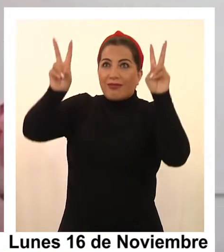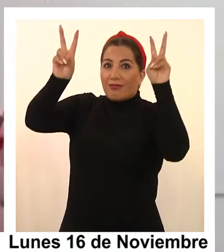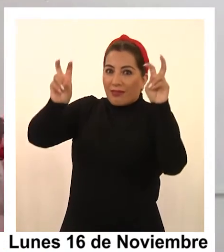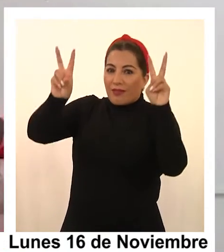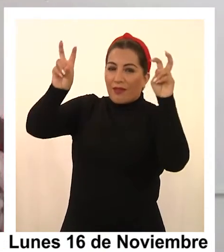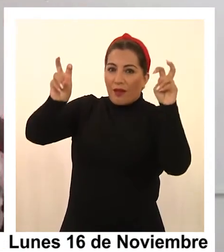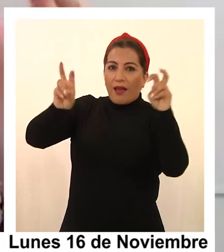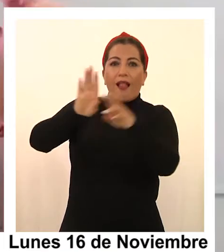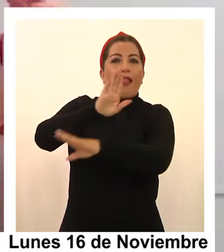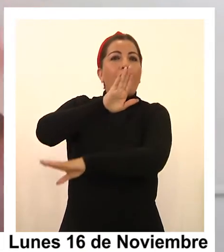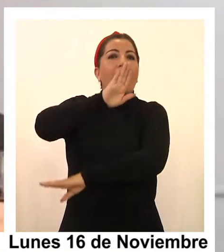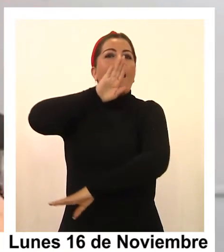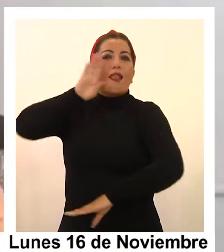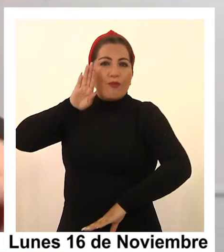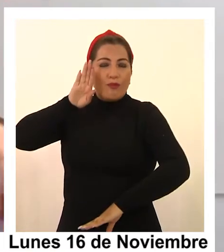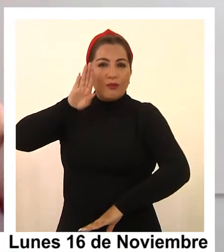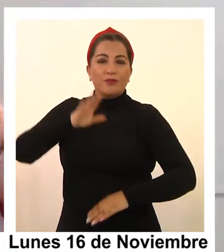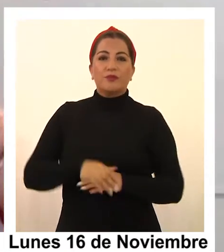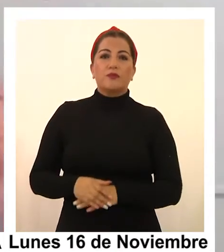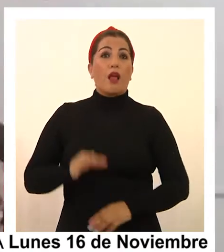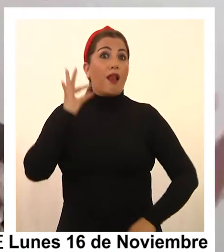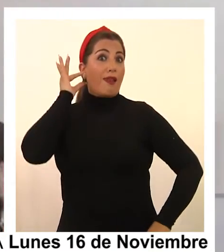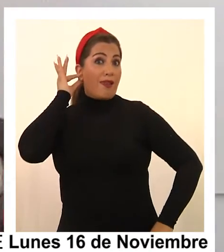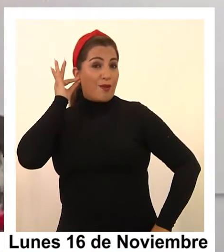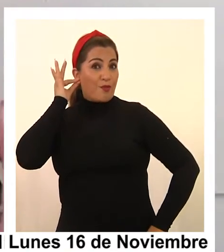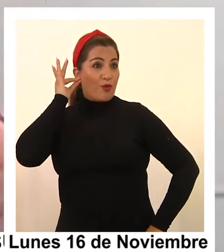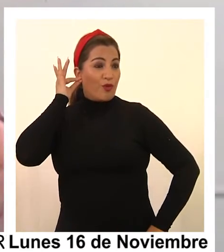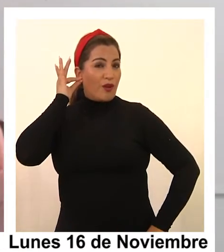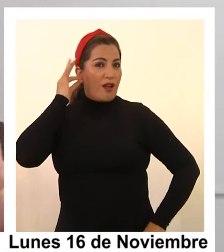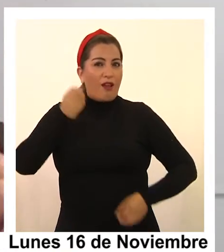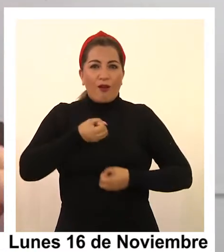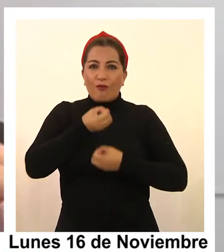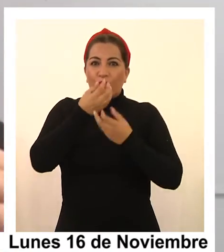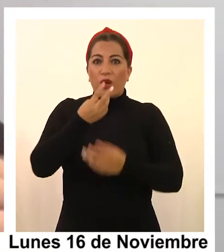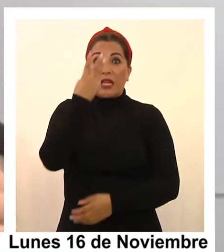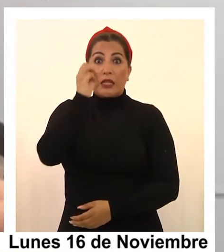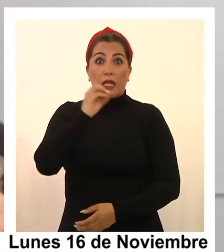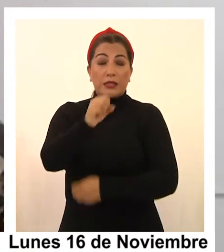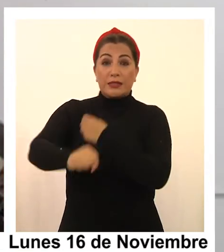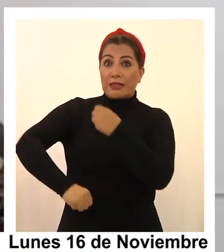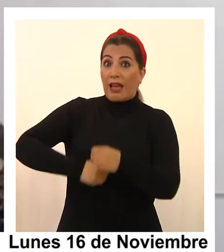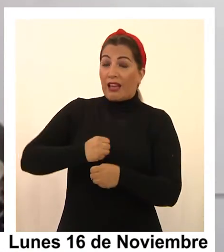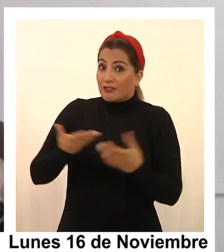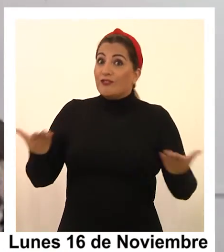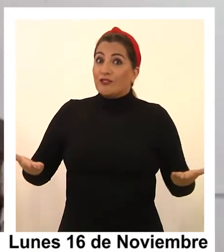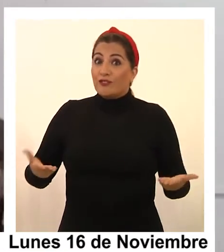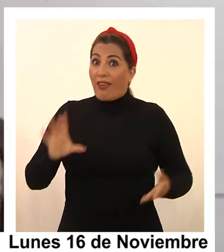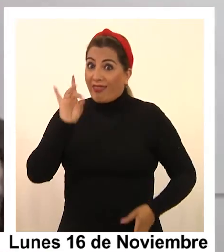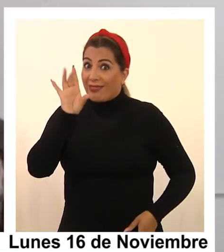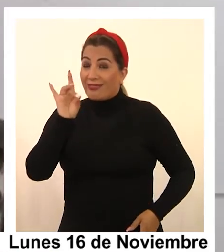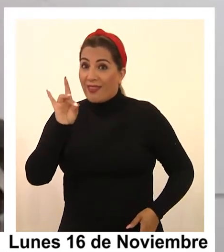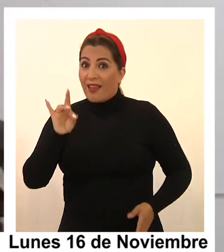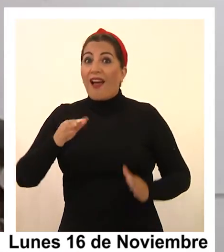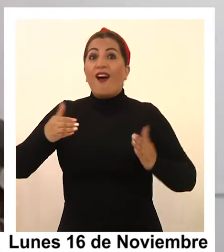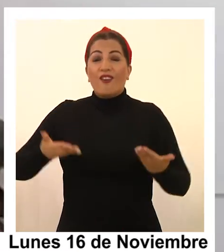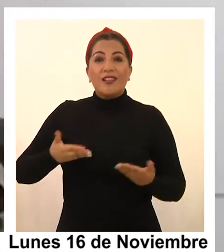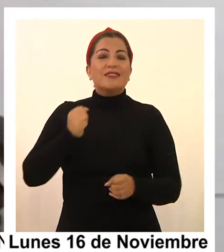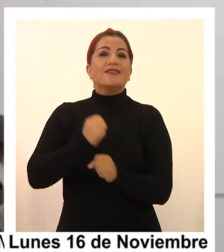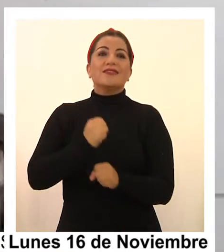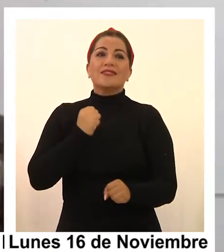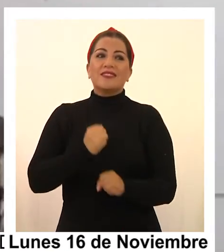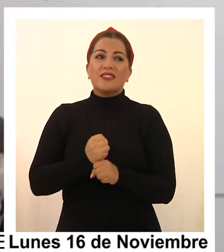partido, entre comillas, limpio se le podría decir. La joven, que confiesa solo 30 años,